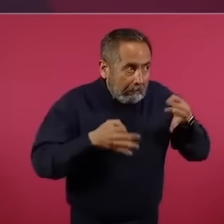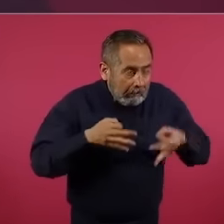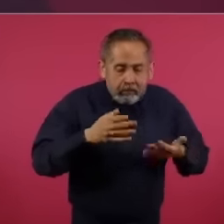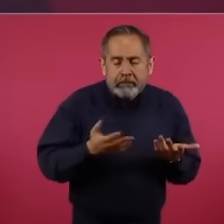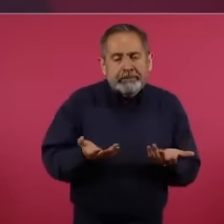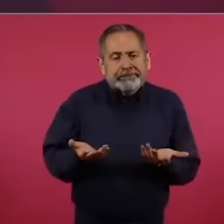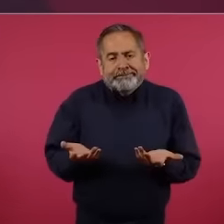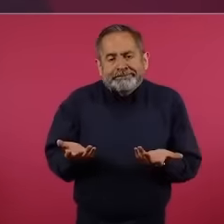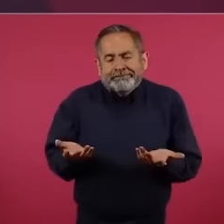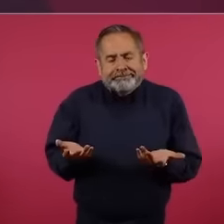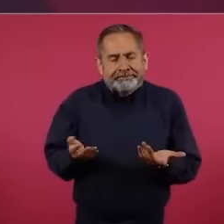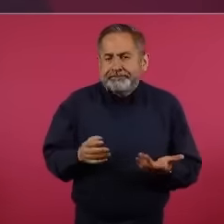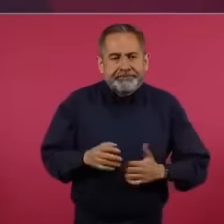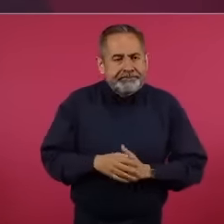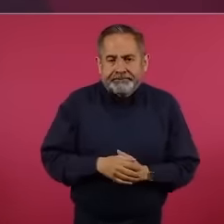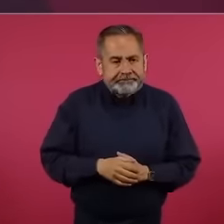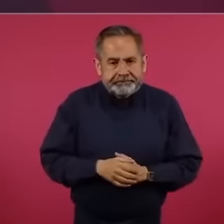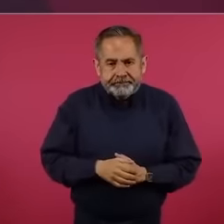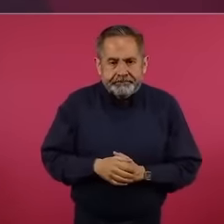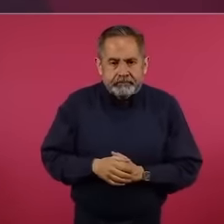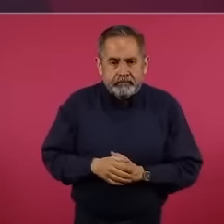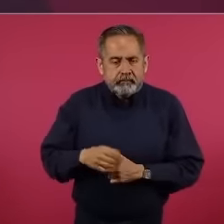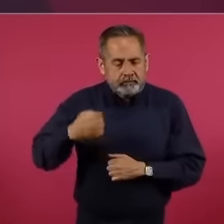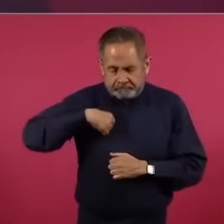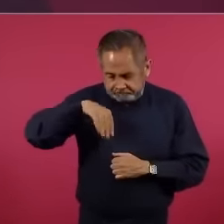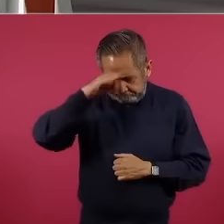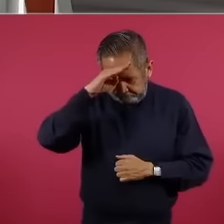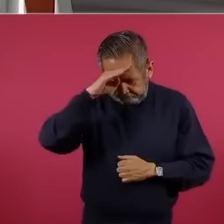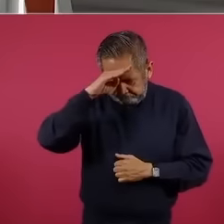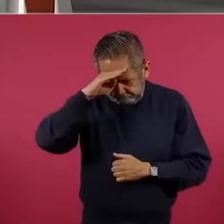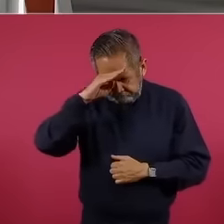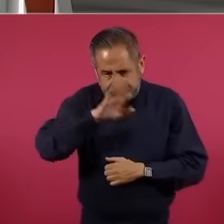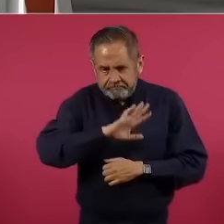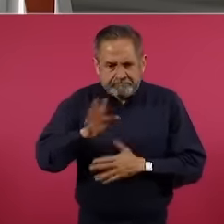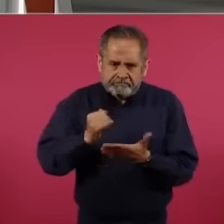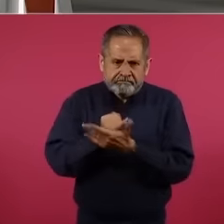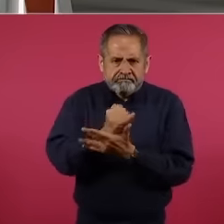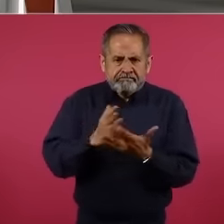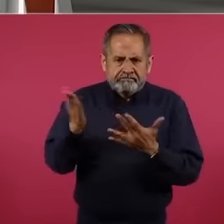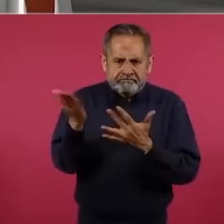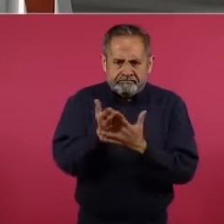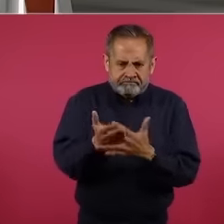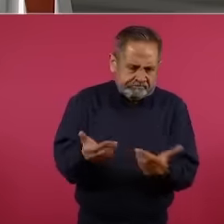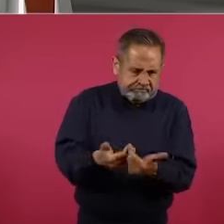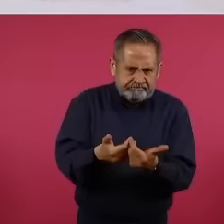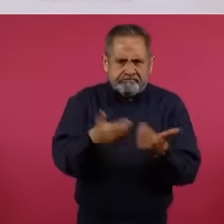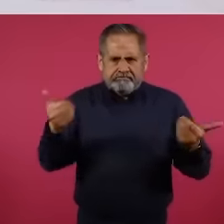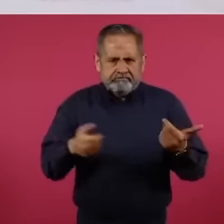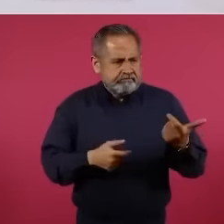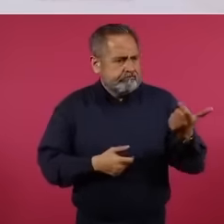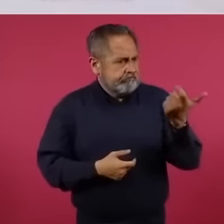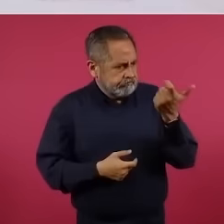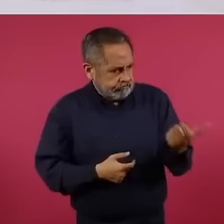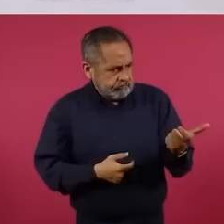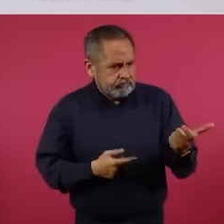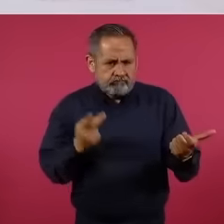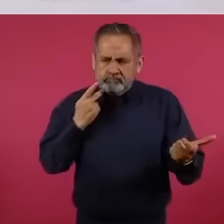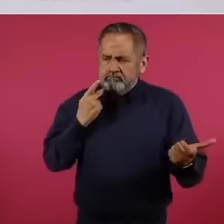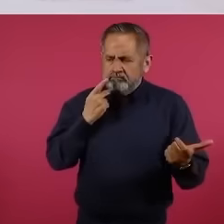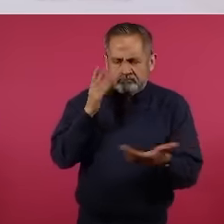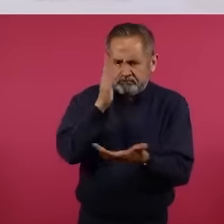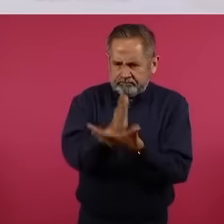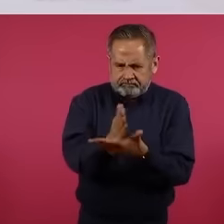A nosotros nos tocó separar el Poder Económico del Poder Político